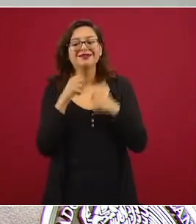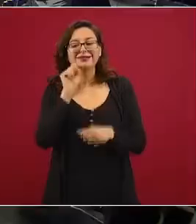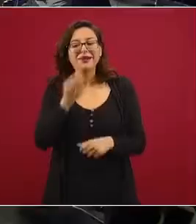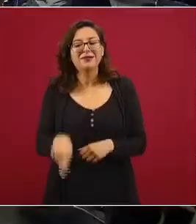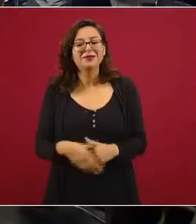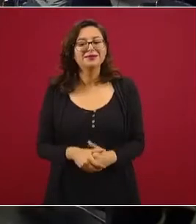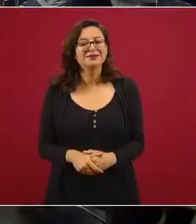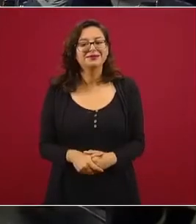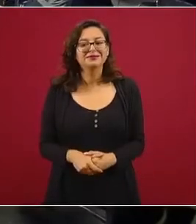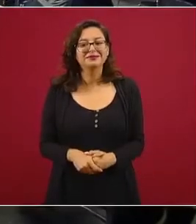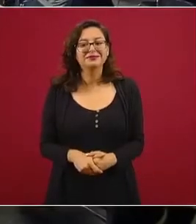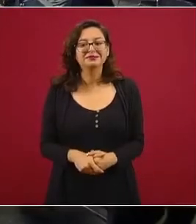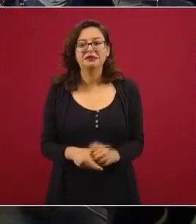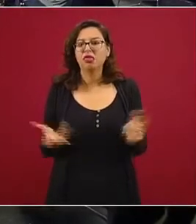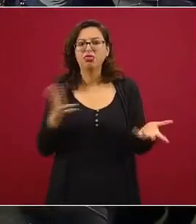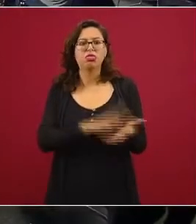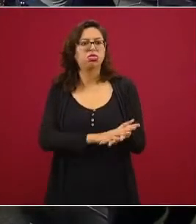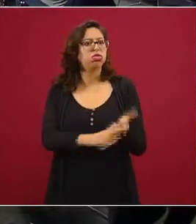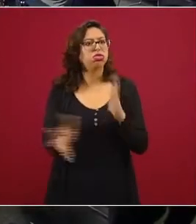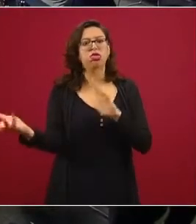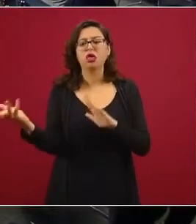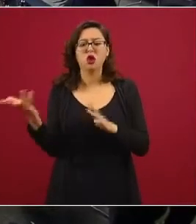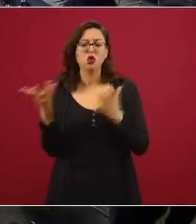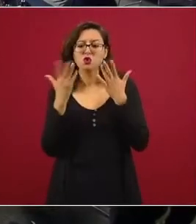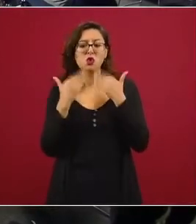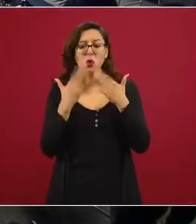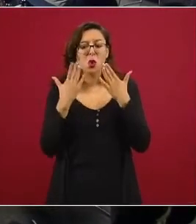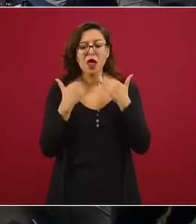no hay inseguridad, no hay violencia,